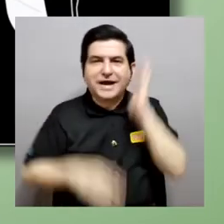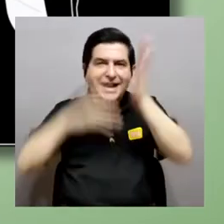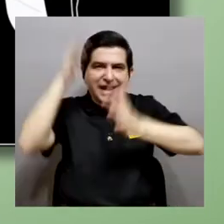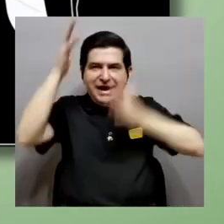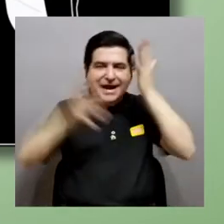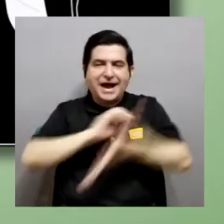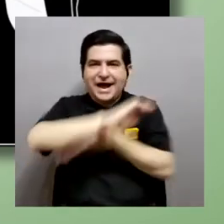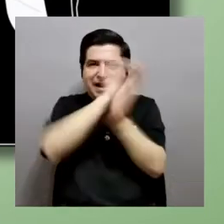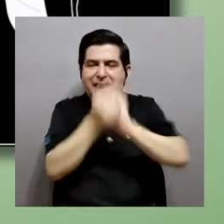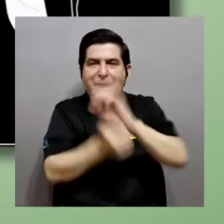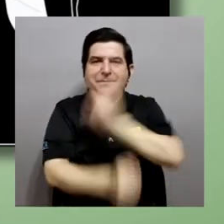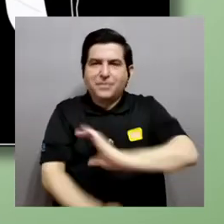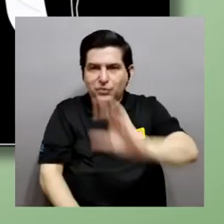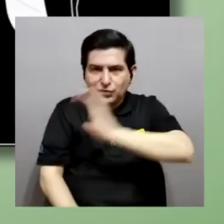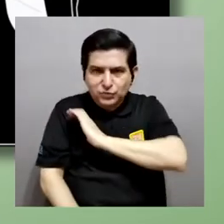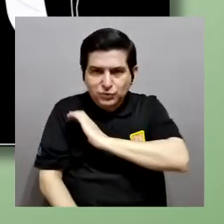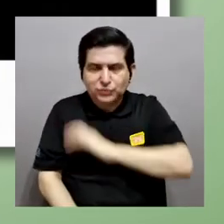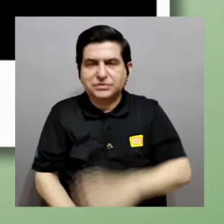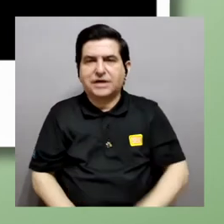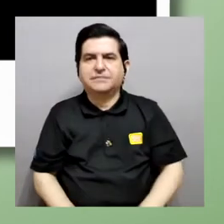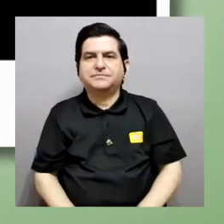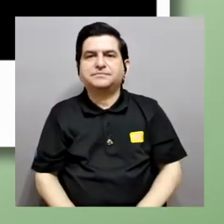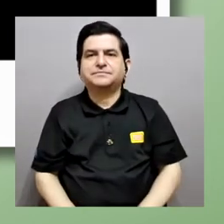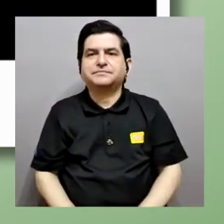creando un cambio de comportamiento.